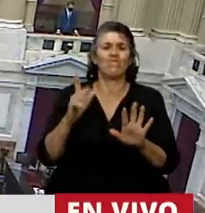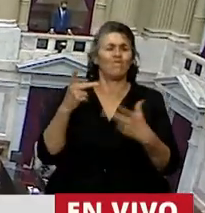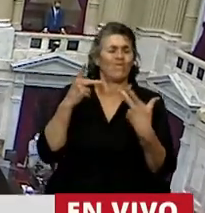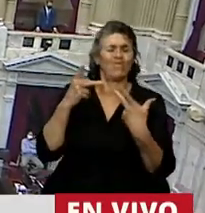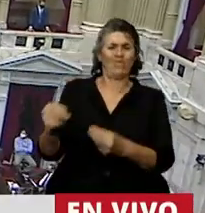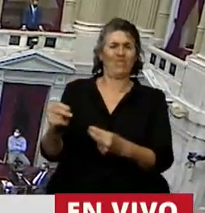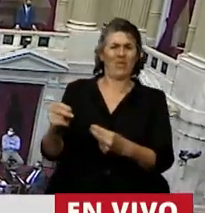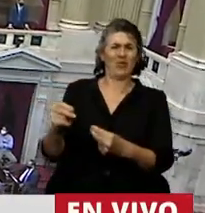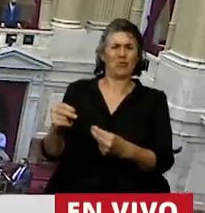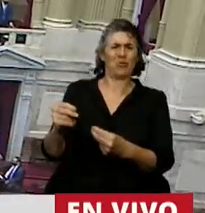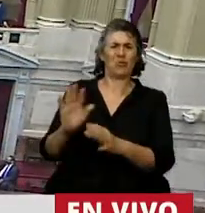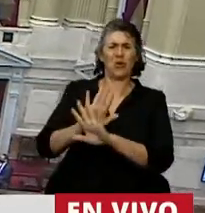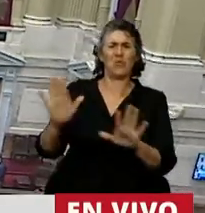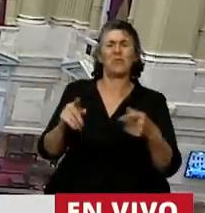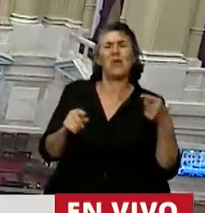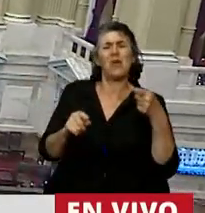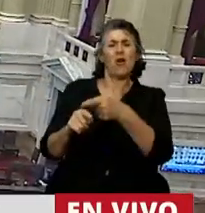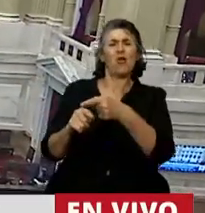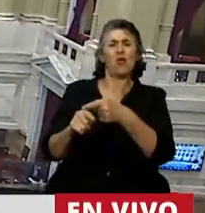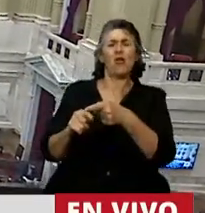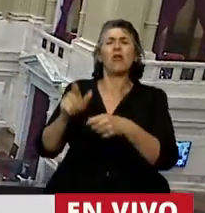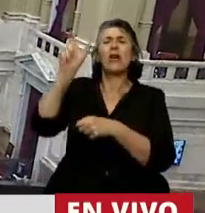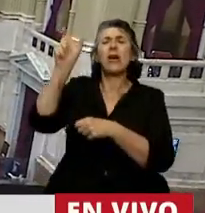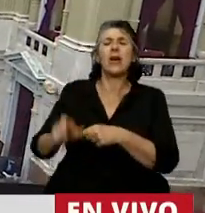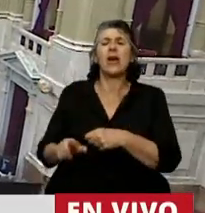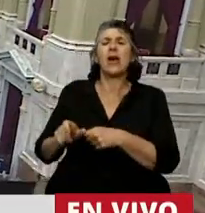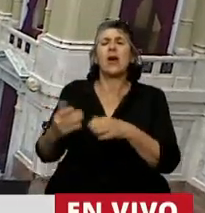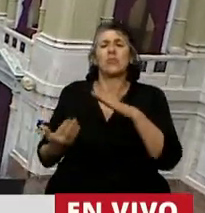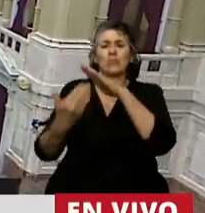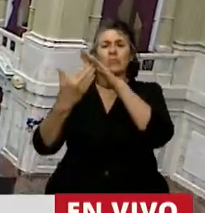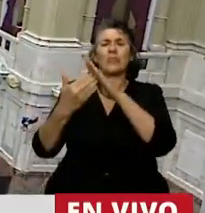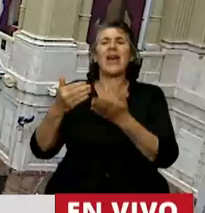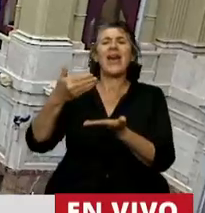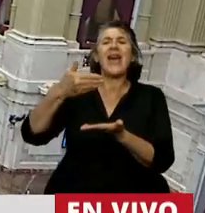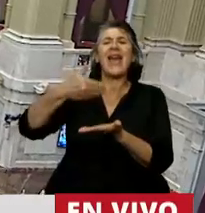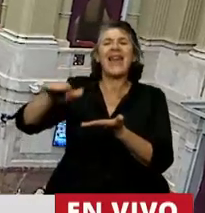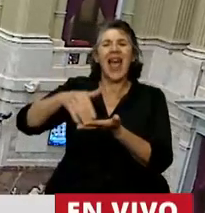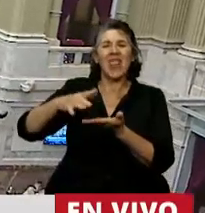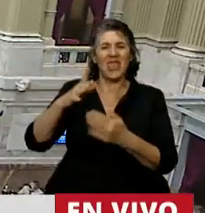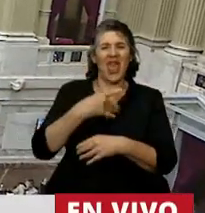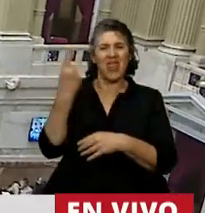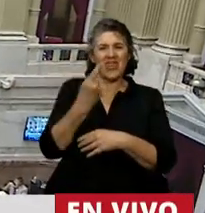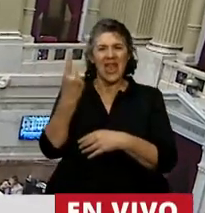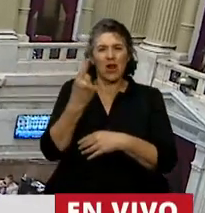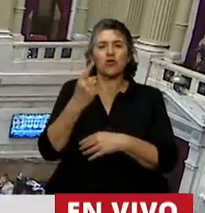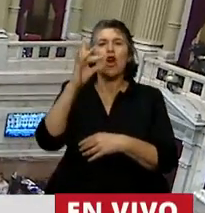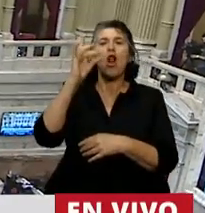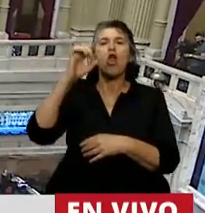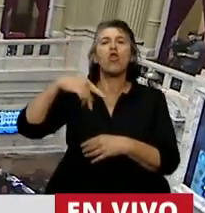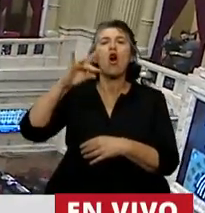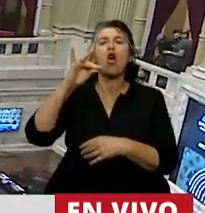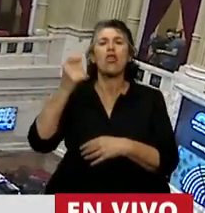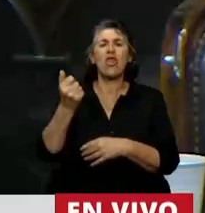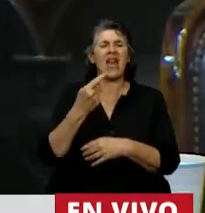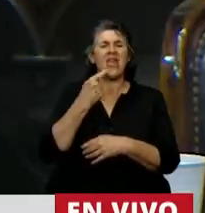repudio a los dichos de la titular del INADI, la señora Victoria Donda, que discriminó de